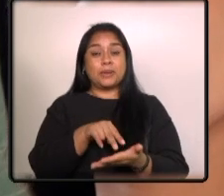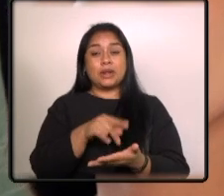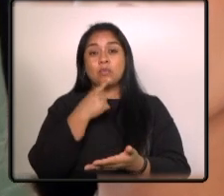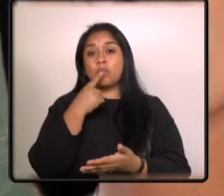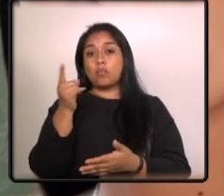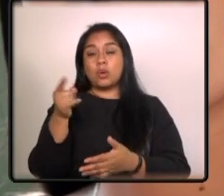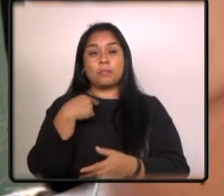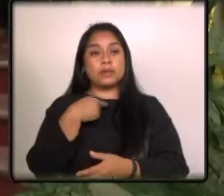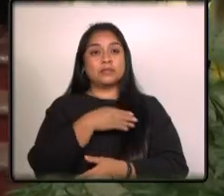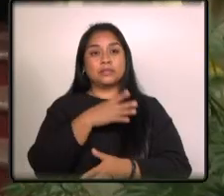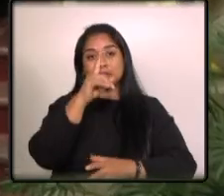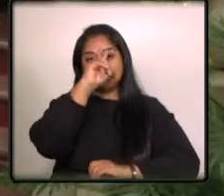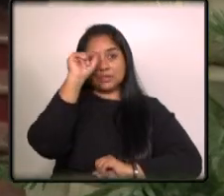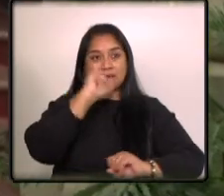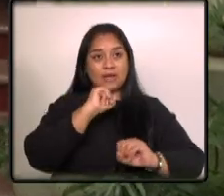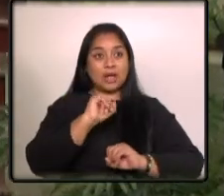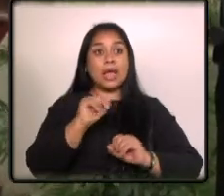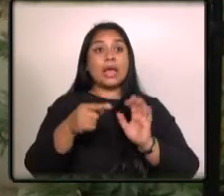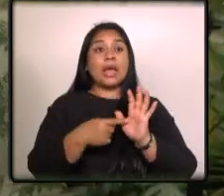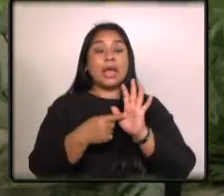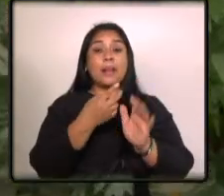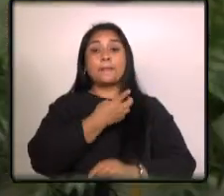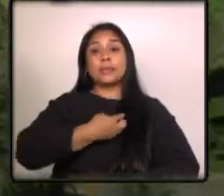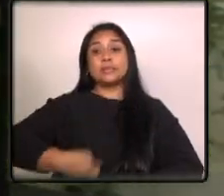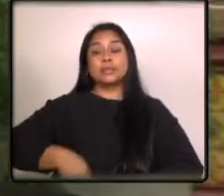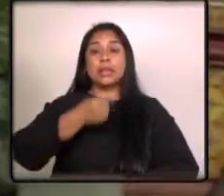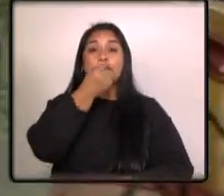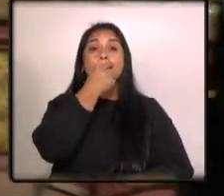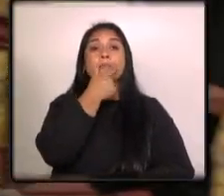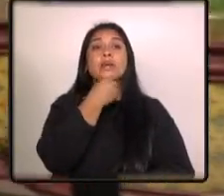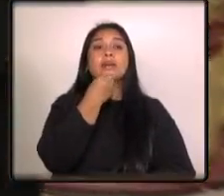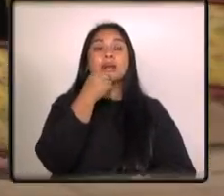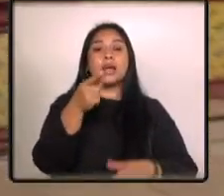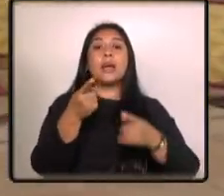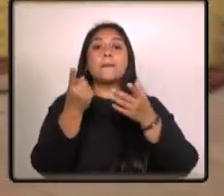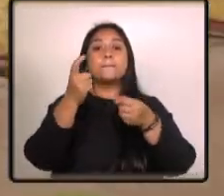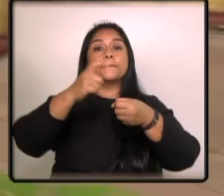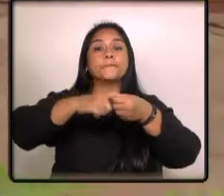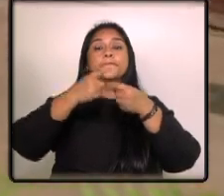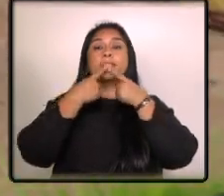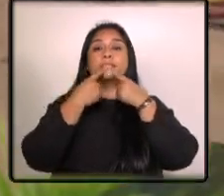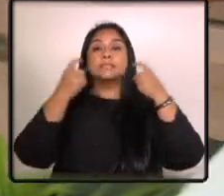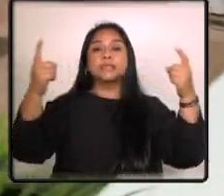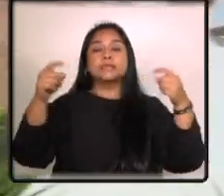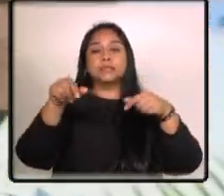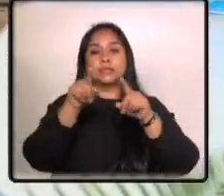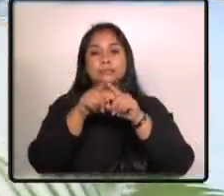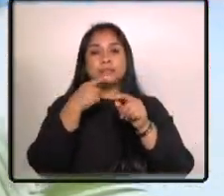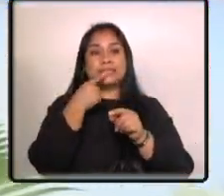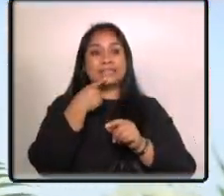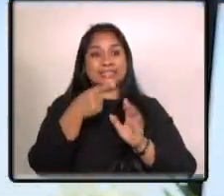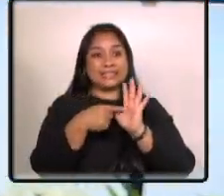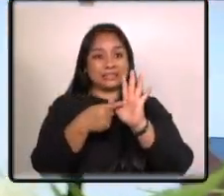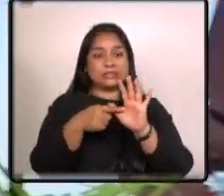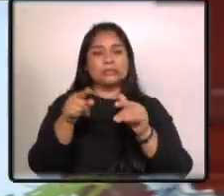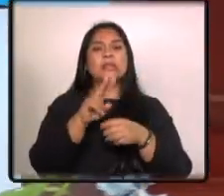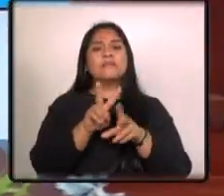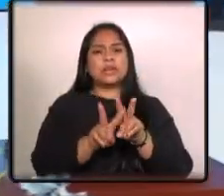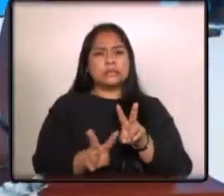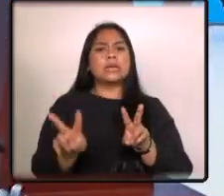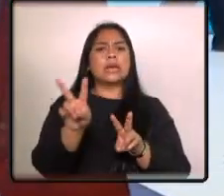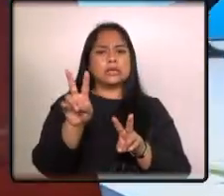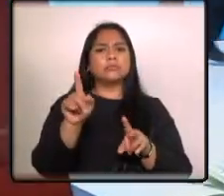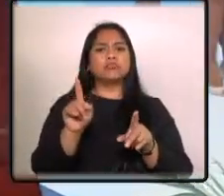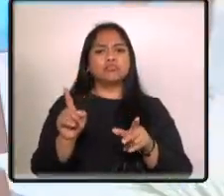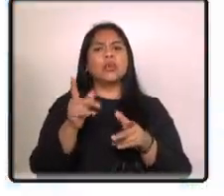por la cartera de trabajo el presidente Bernardo Arevalo participó en el lanzamiento de la campaña y resaltó las ventajas del programa